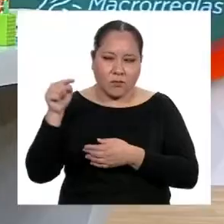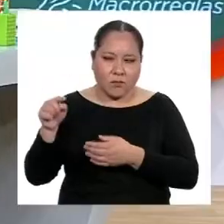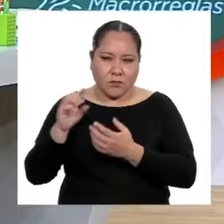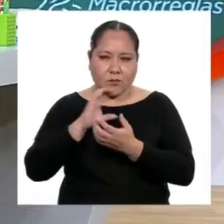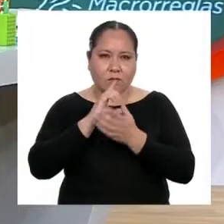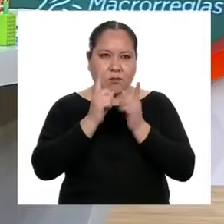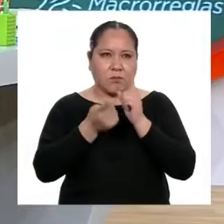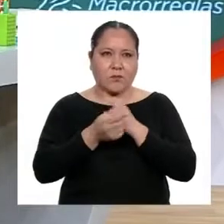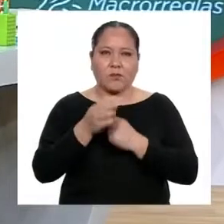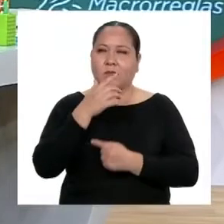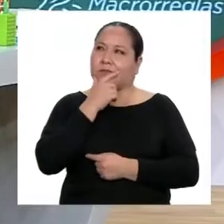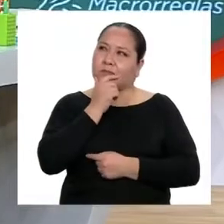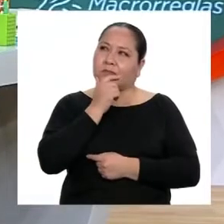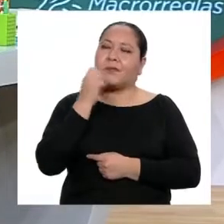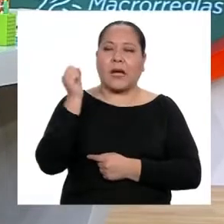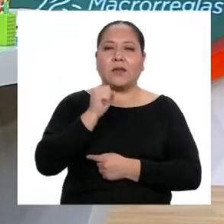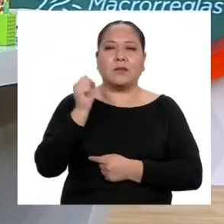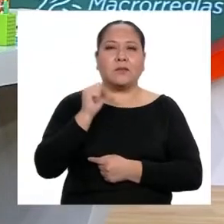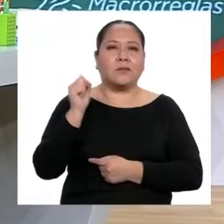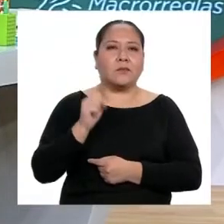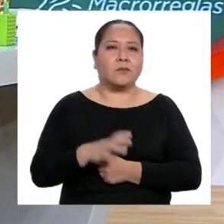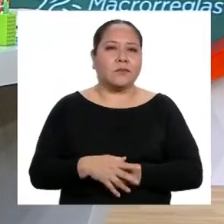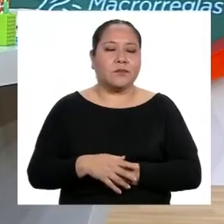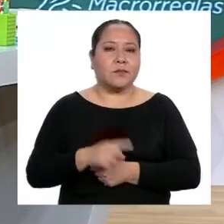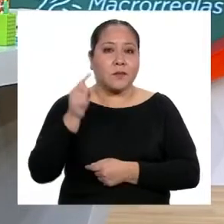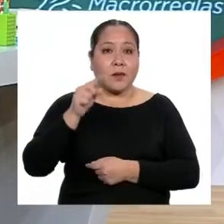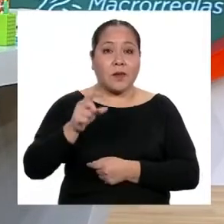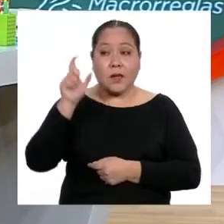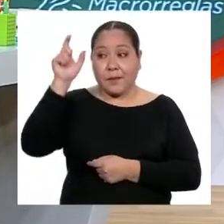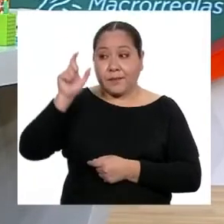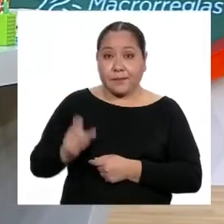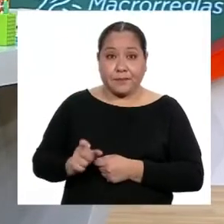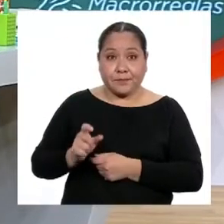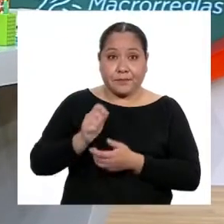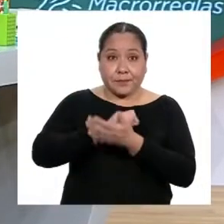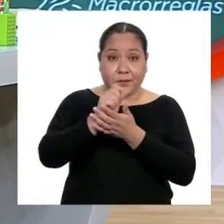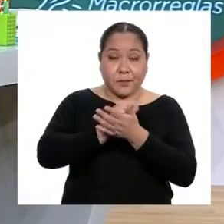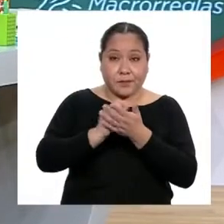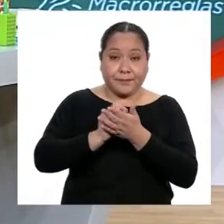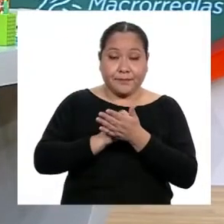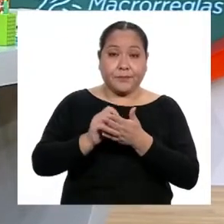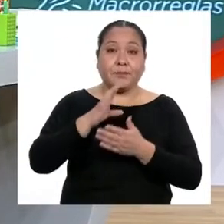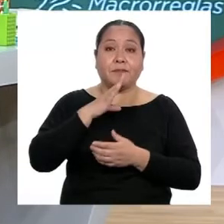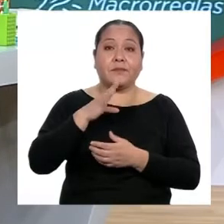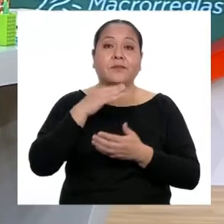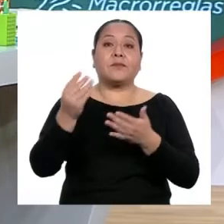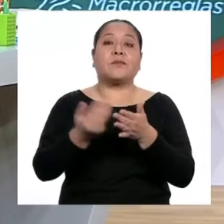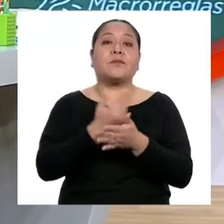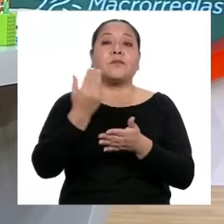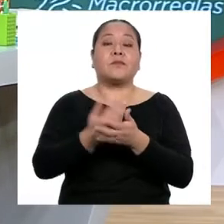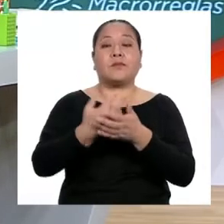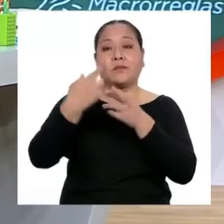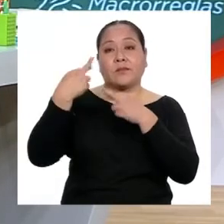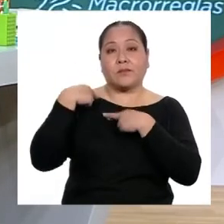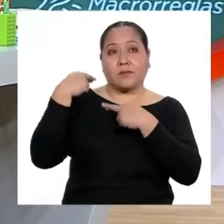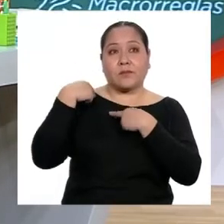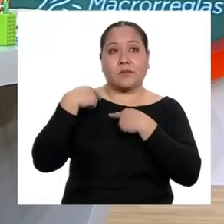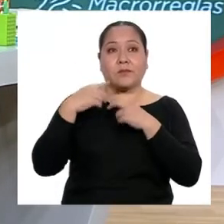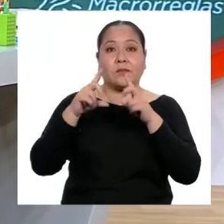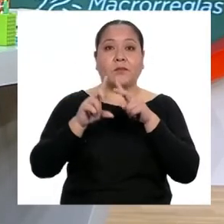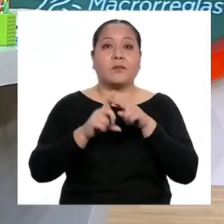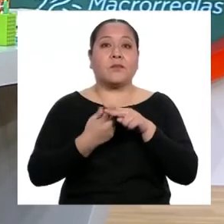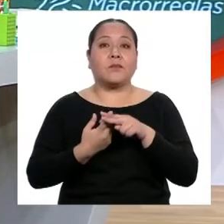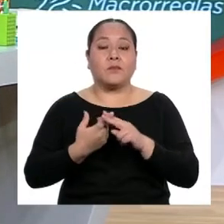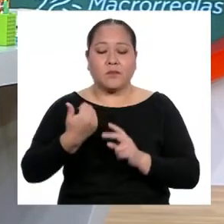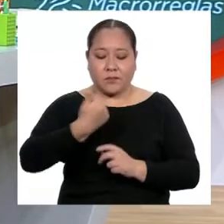La verdad es que sí. Ahora, el autor está hablando de nuevas responsabilidades, de empezar